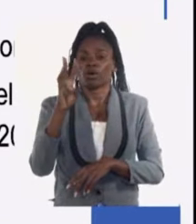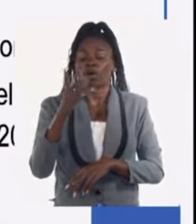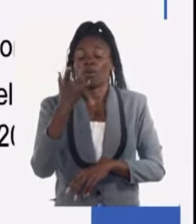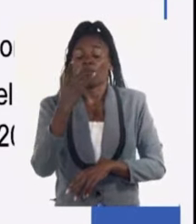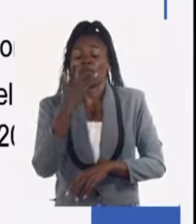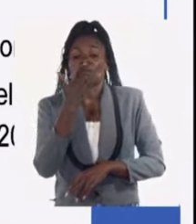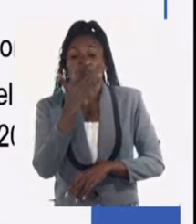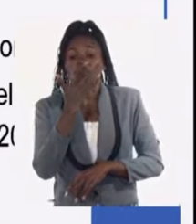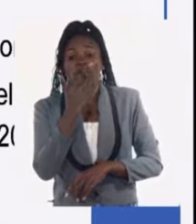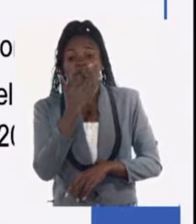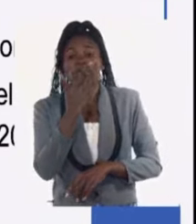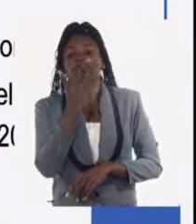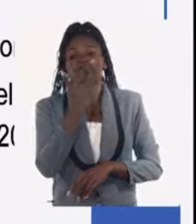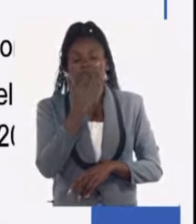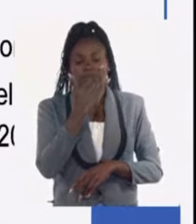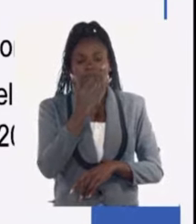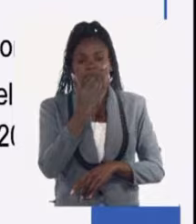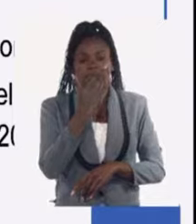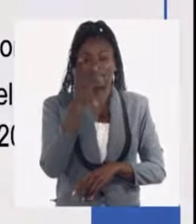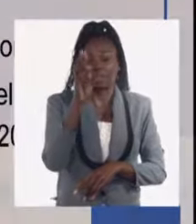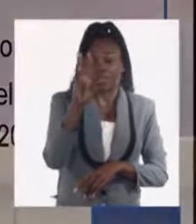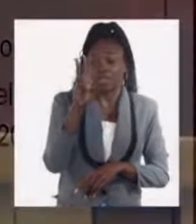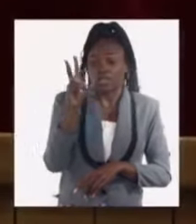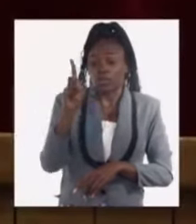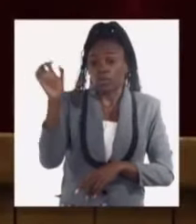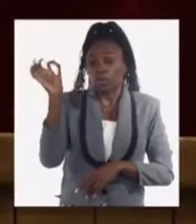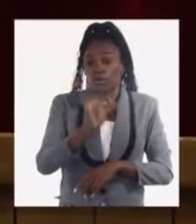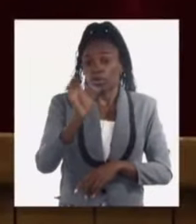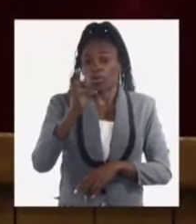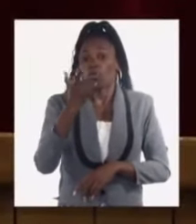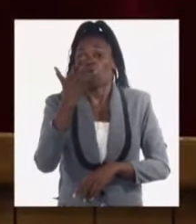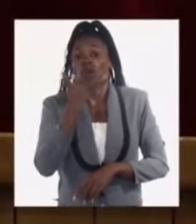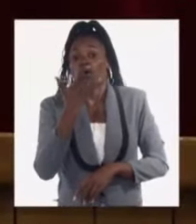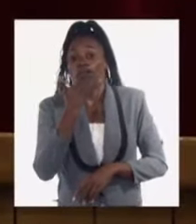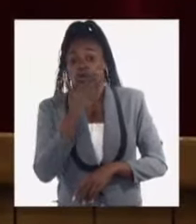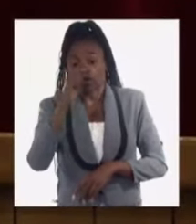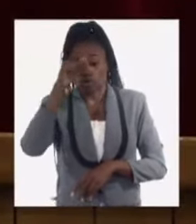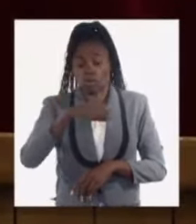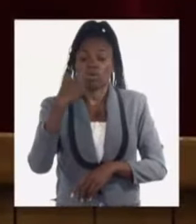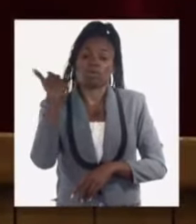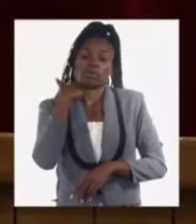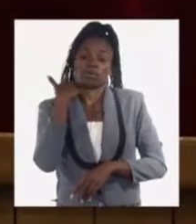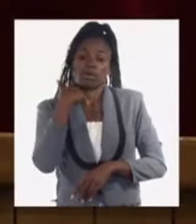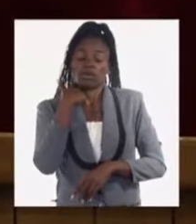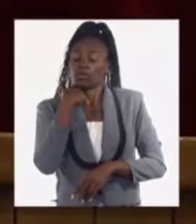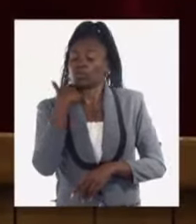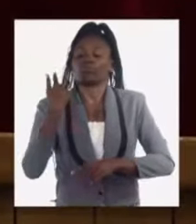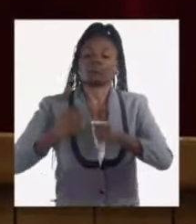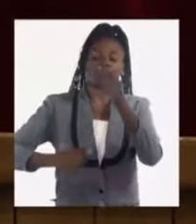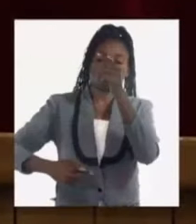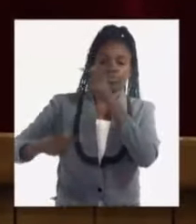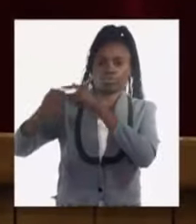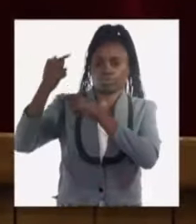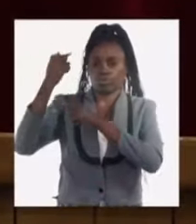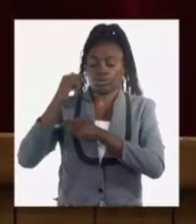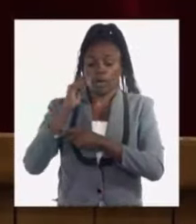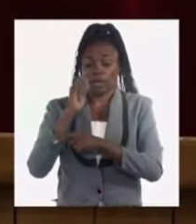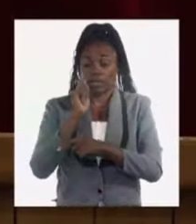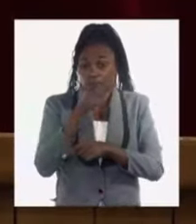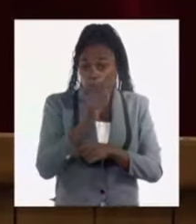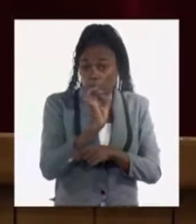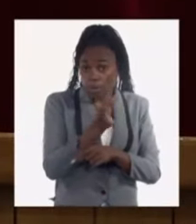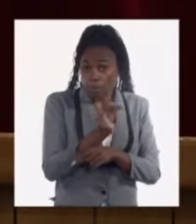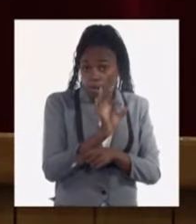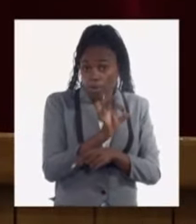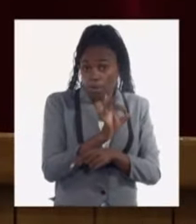de capacidad de generación son el 32% de las afectaciones que tuvimos en el 2022. O sea, es un indicador que aunque